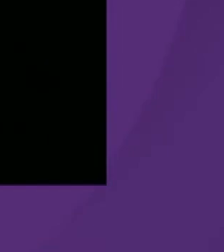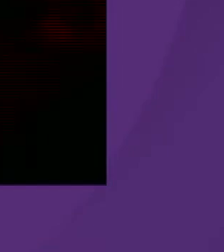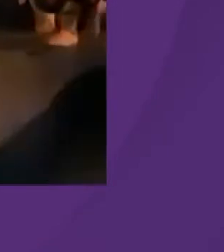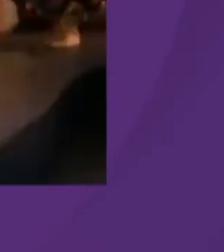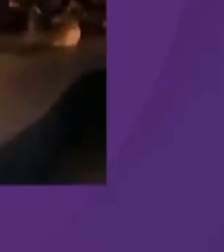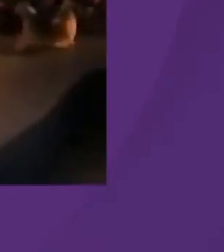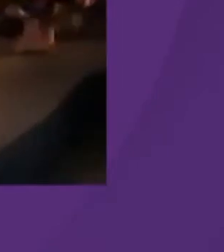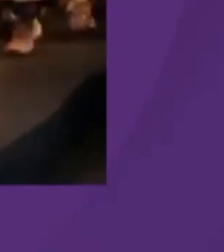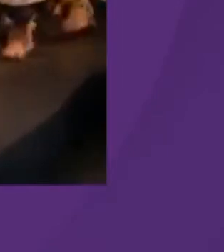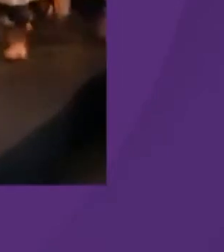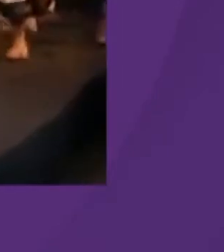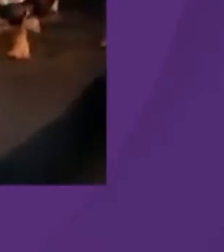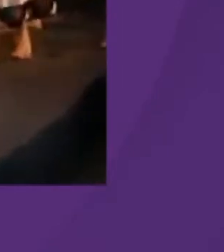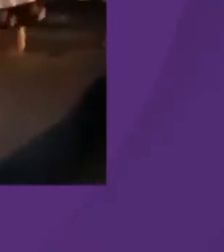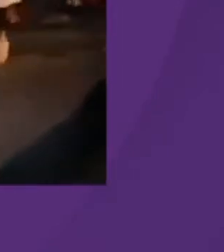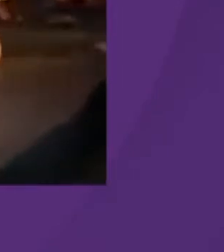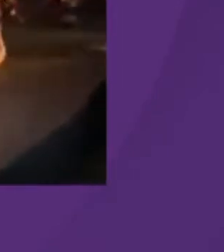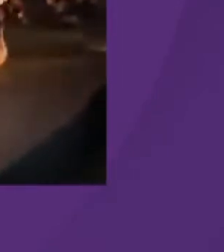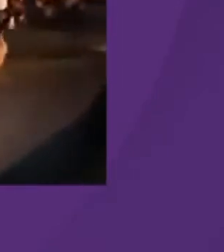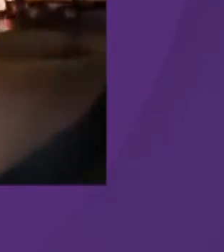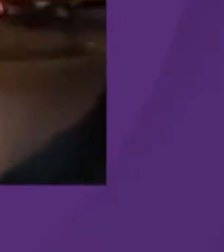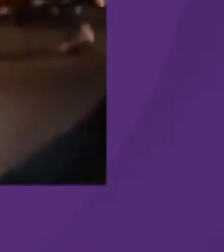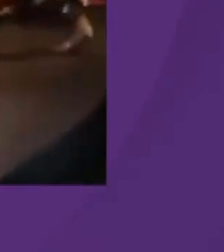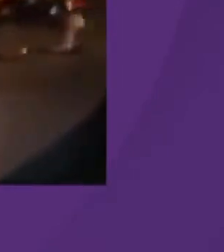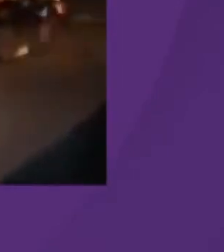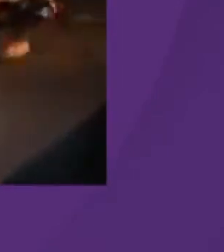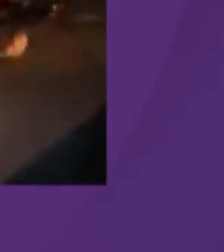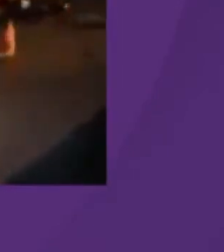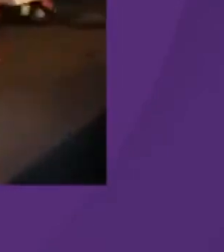¡Eso es maravillosa!